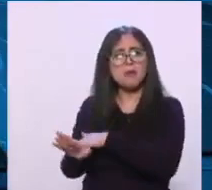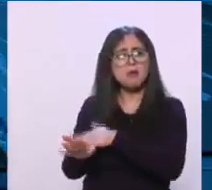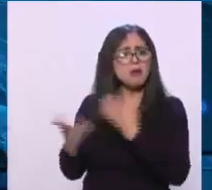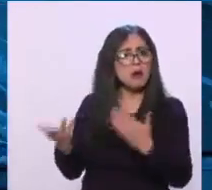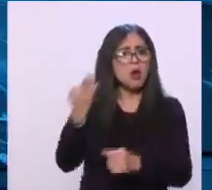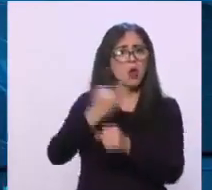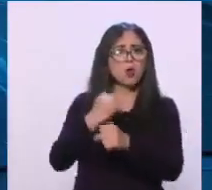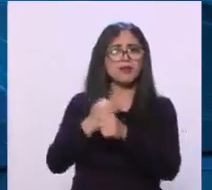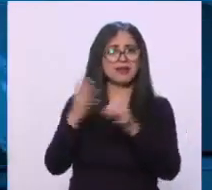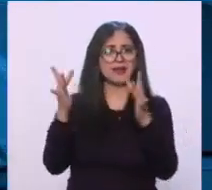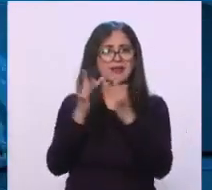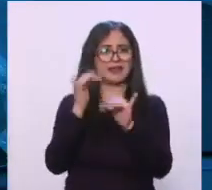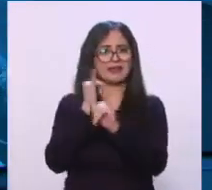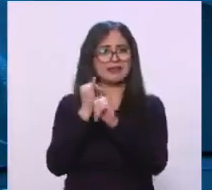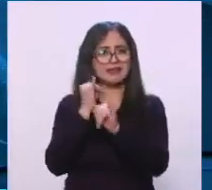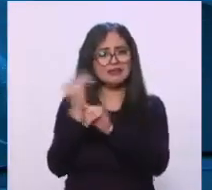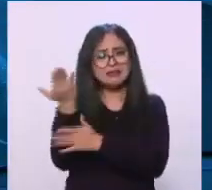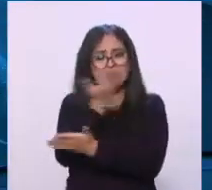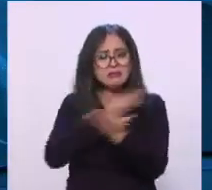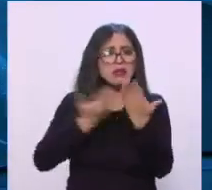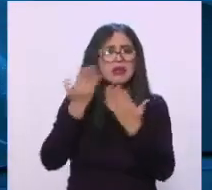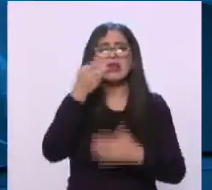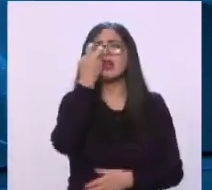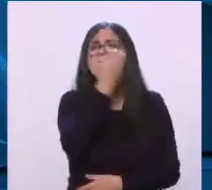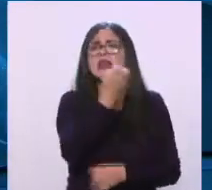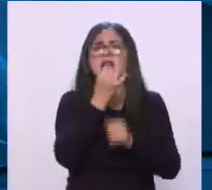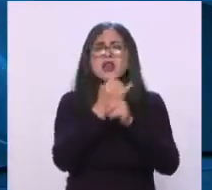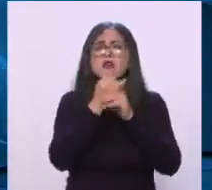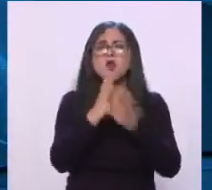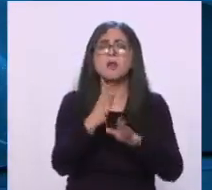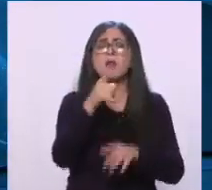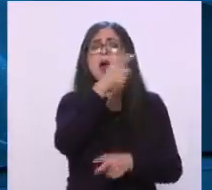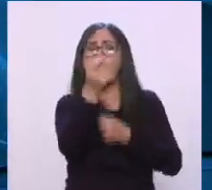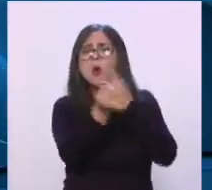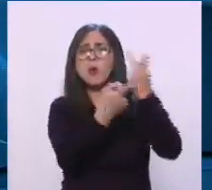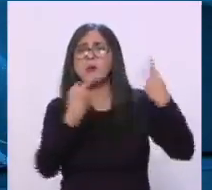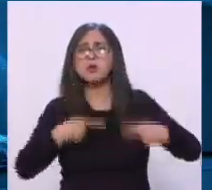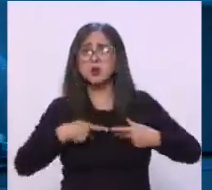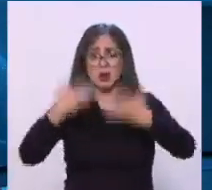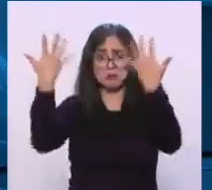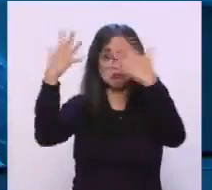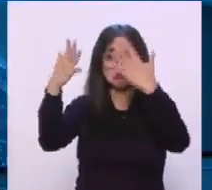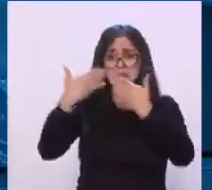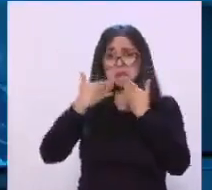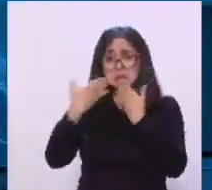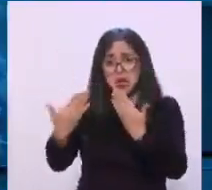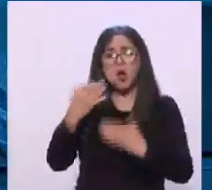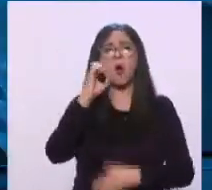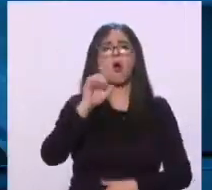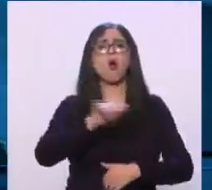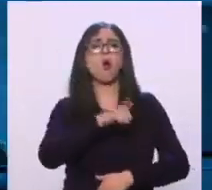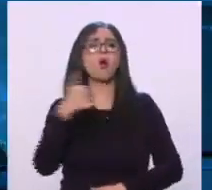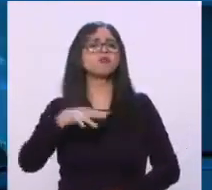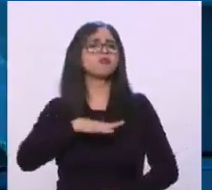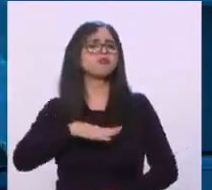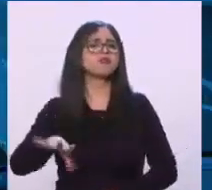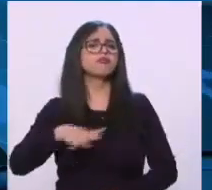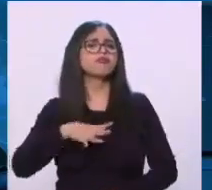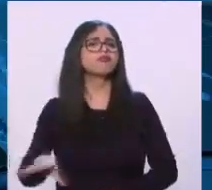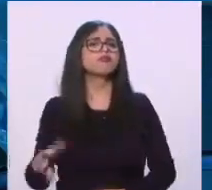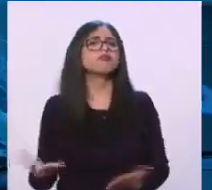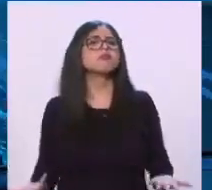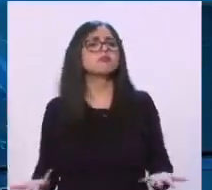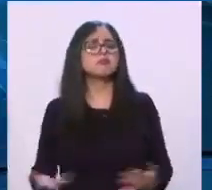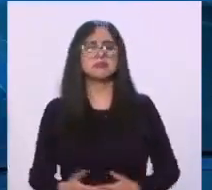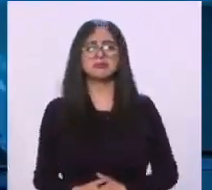generado en redes sociales, y esta tendencia hacia dónde se dirige, ¿le aplaudan o lo repudian? No, al contrario, empezó a generar mucho